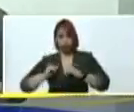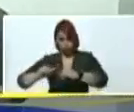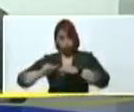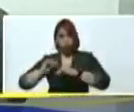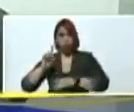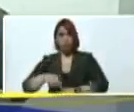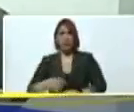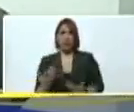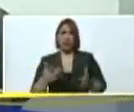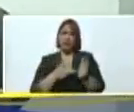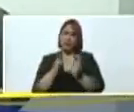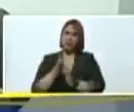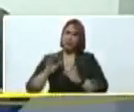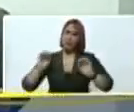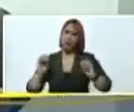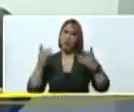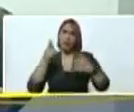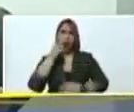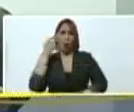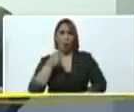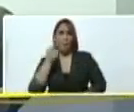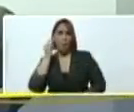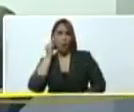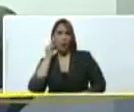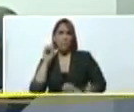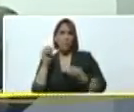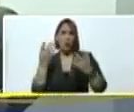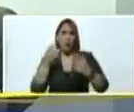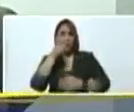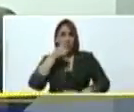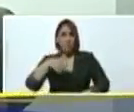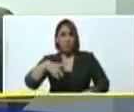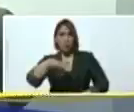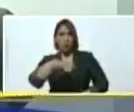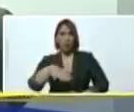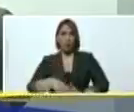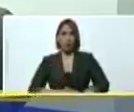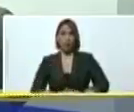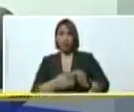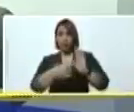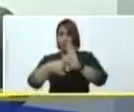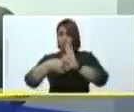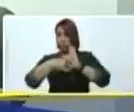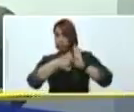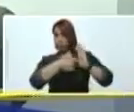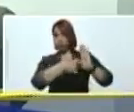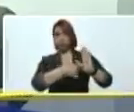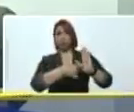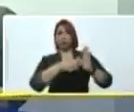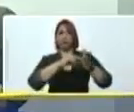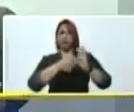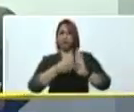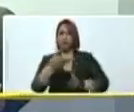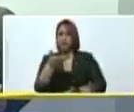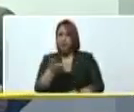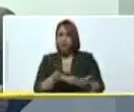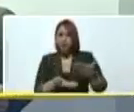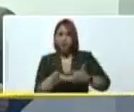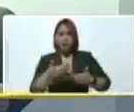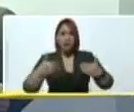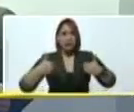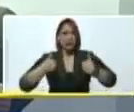Cristo vino a salvar al hombre, a la mujer, a los pueblos. Y vino a demostrar en el ejemplo lo que es la solidaridad, el